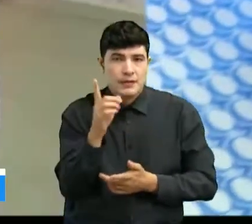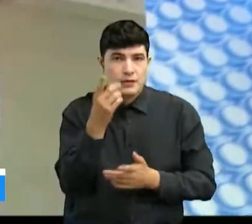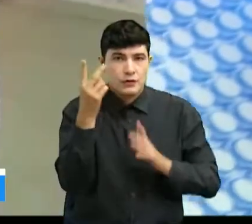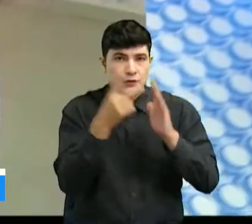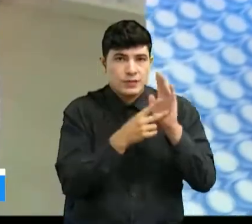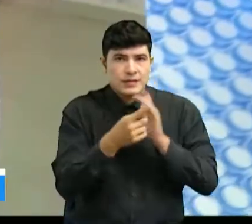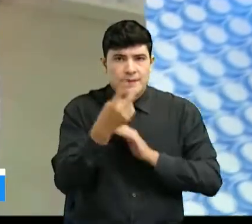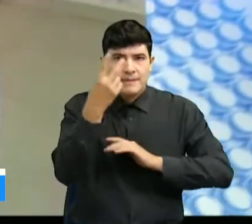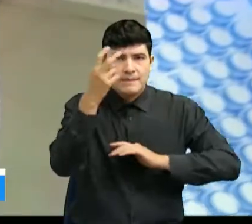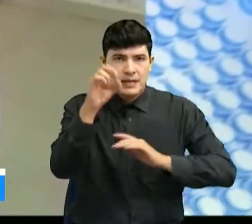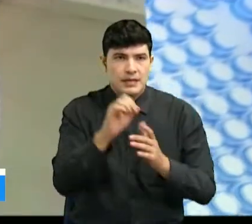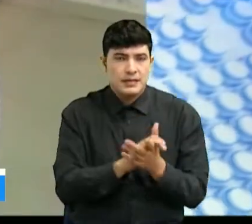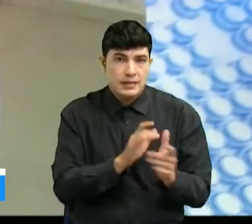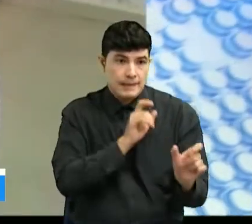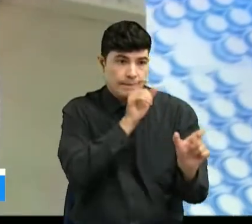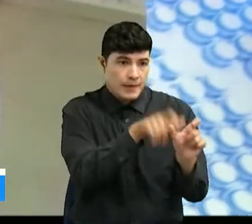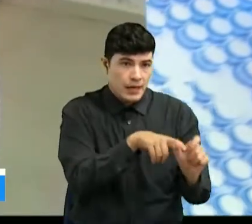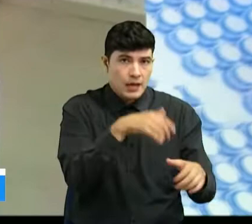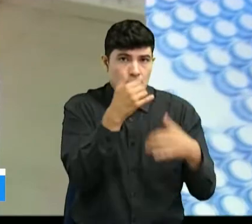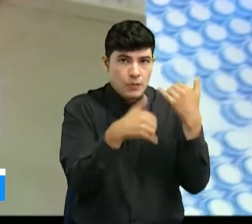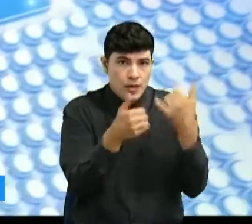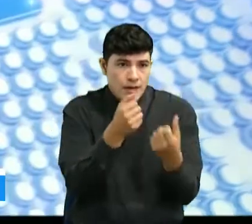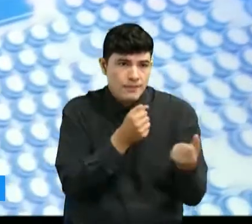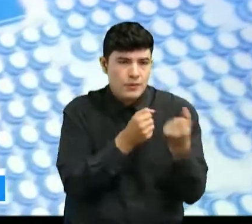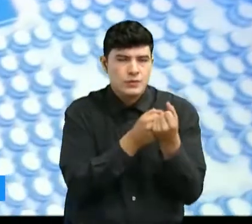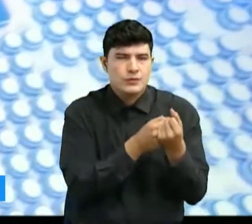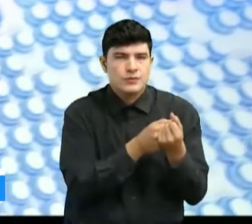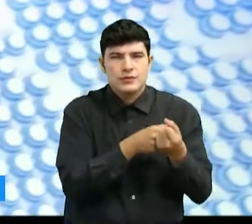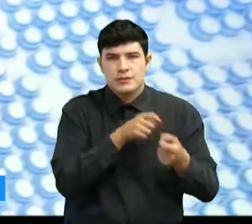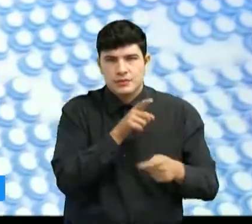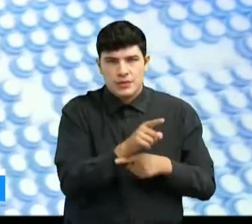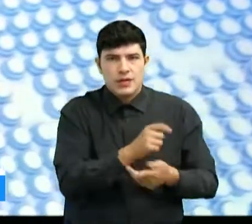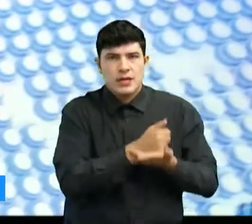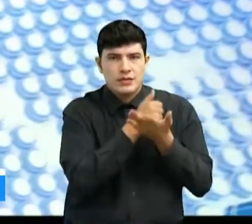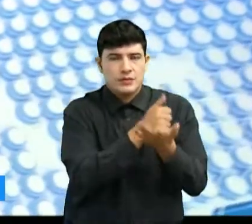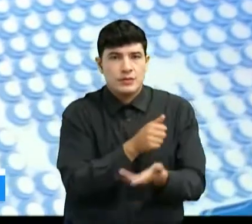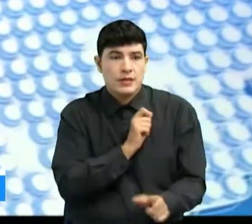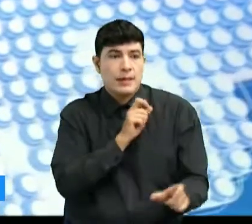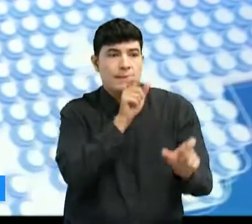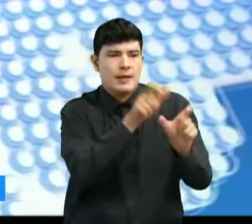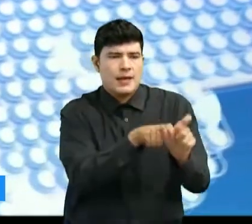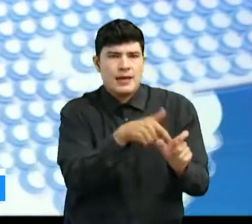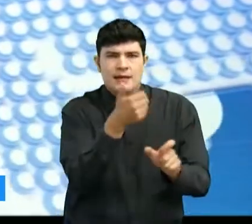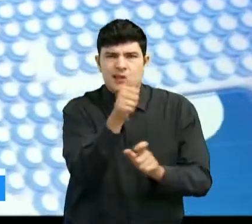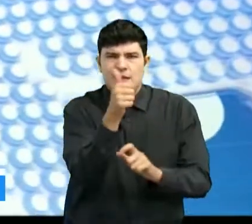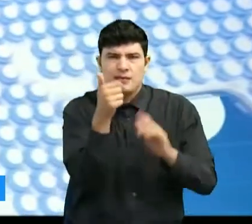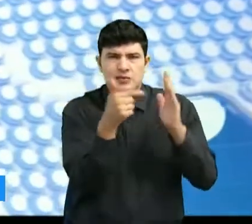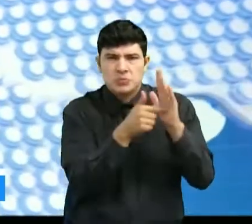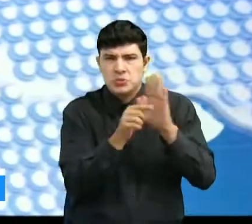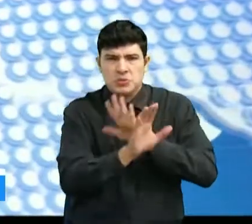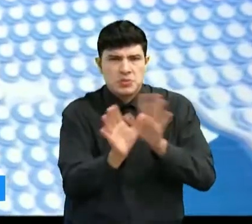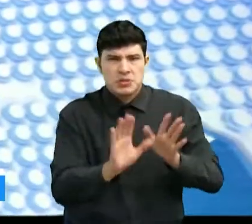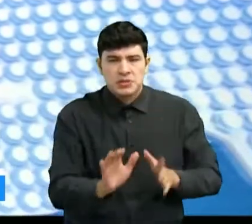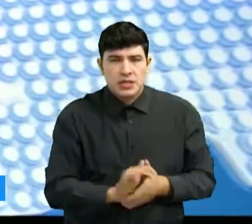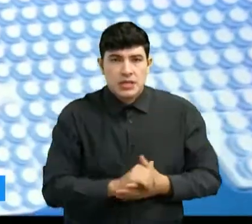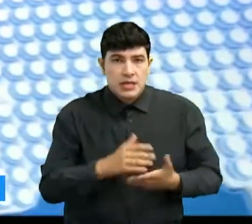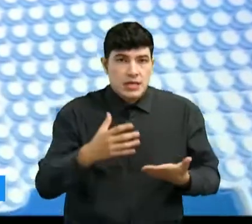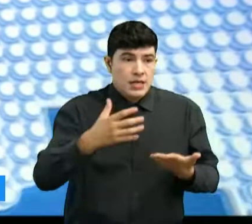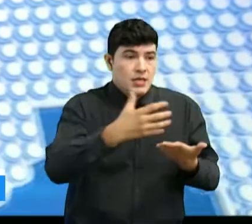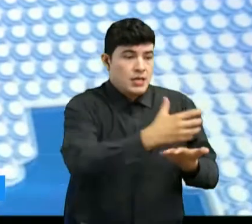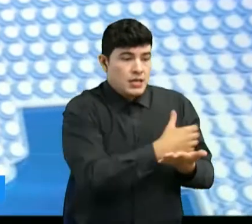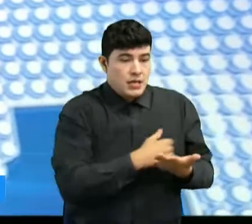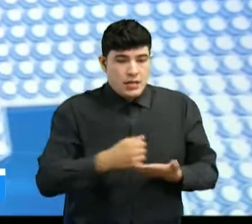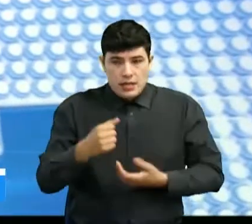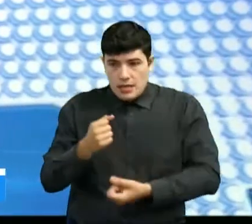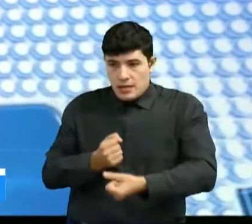Inscribirse y jugar significa ayudar a Jovanis Menko. La inscripción solo tiene un valor de 10 mil pesos, lo recaudado va a ser para